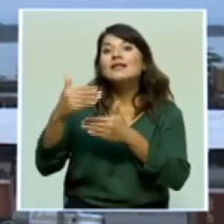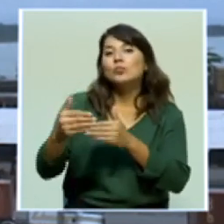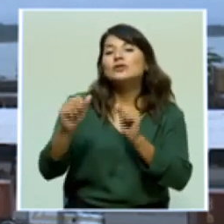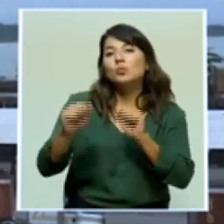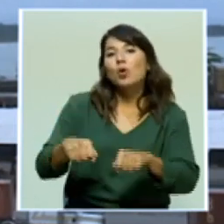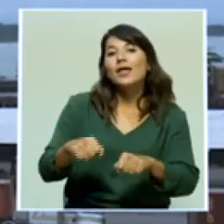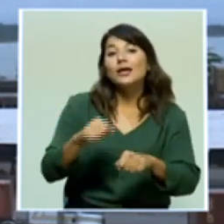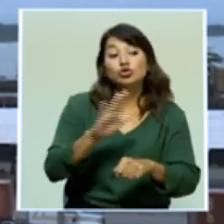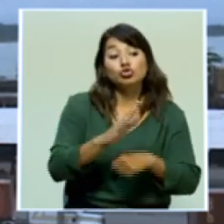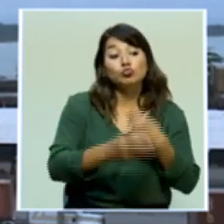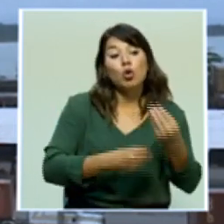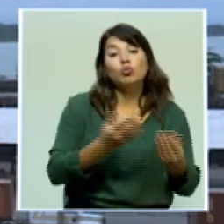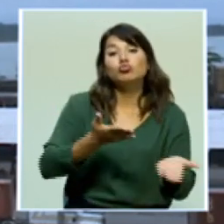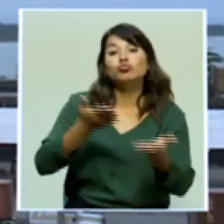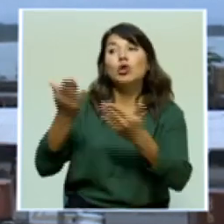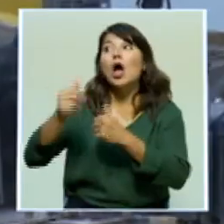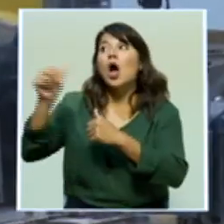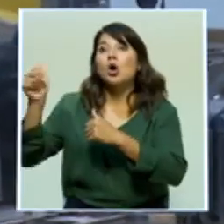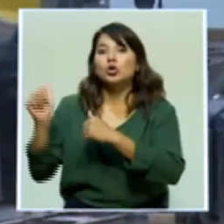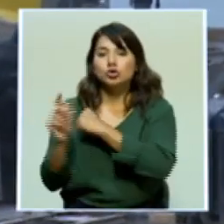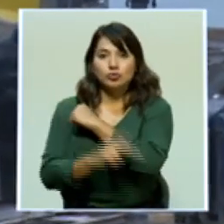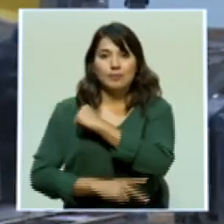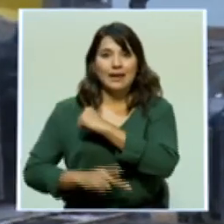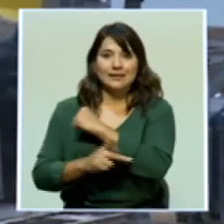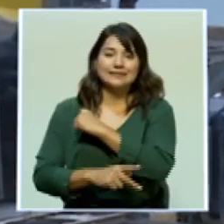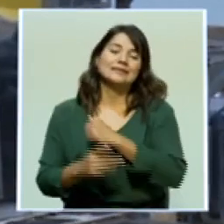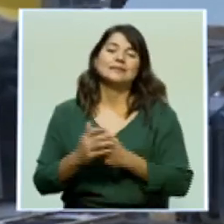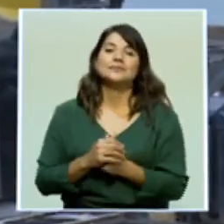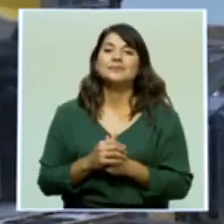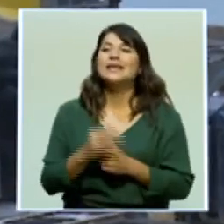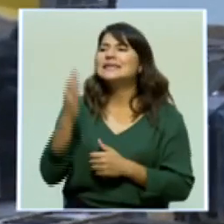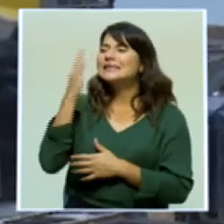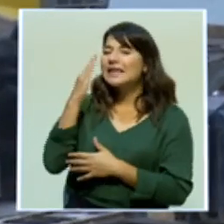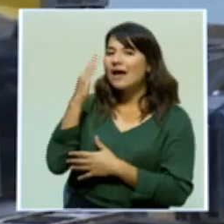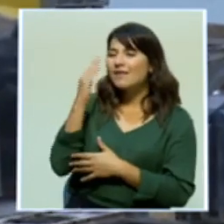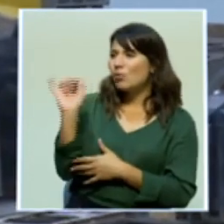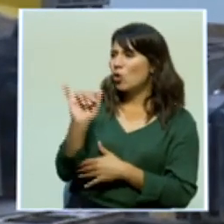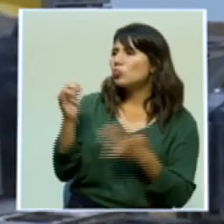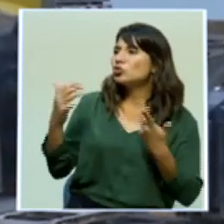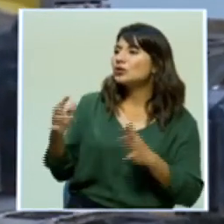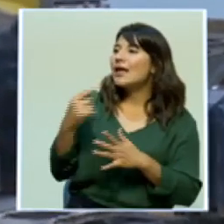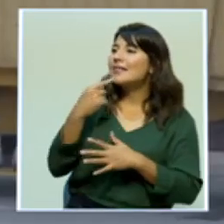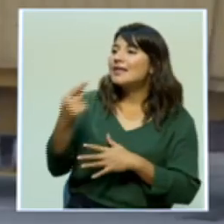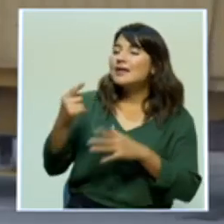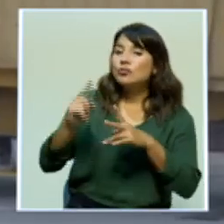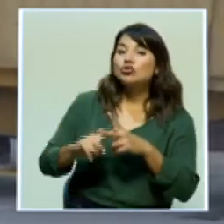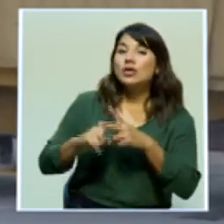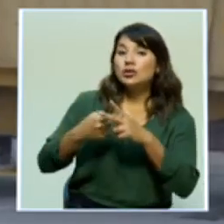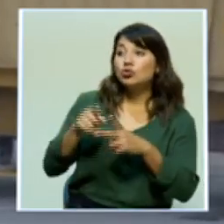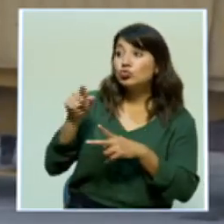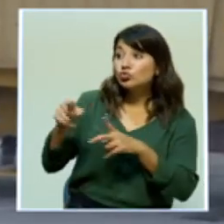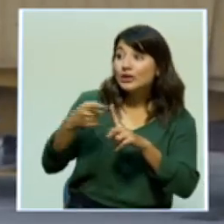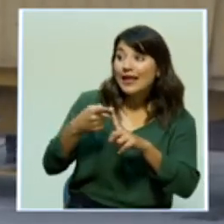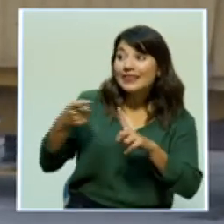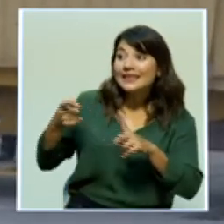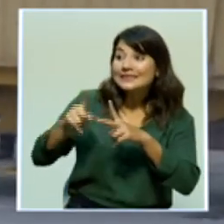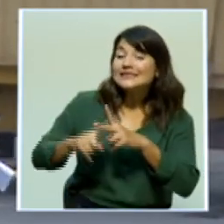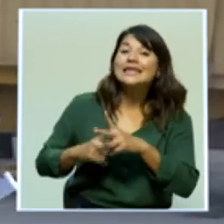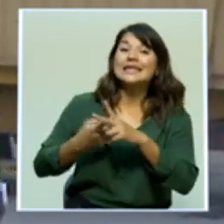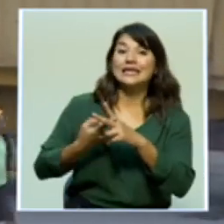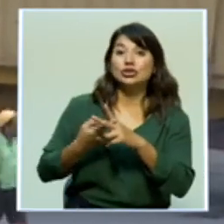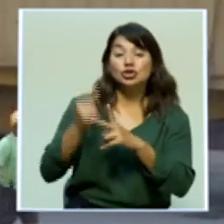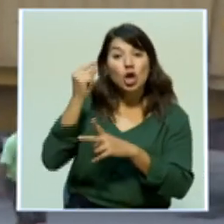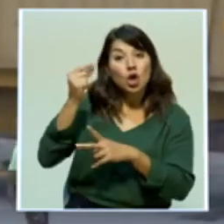estándares de estos mercados. Sabemos que, como bien lo mencionamos al inicio, usted desde el inicio de la administración se